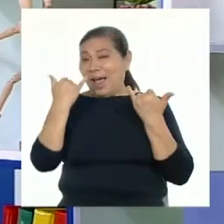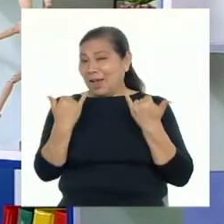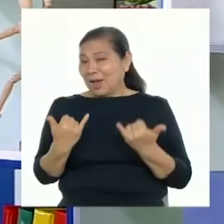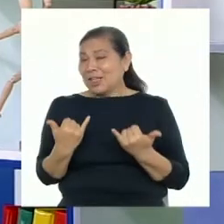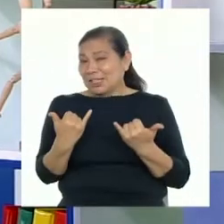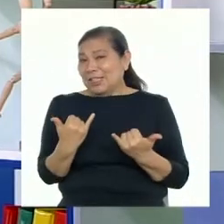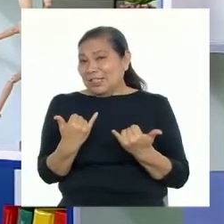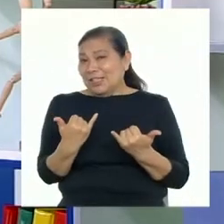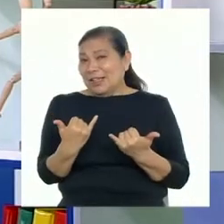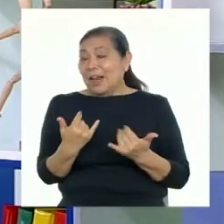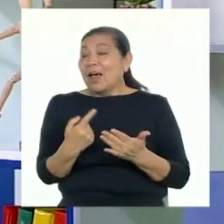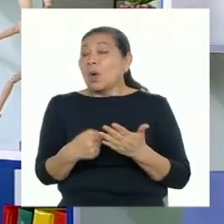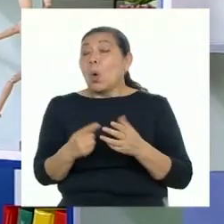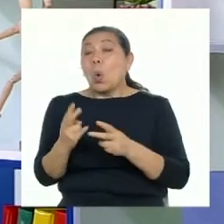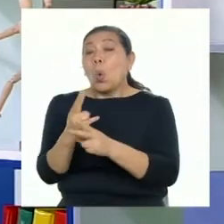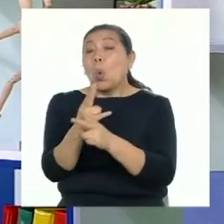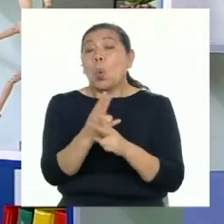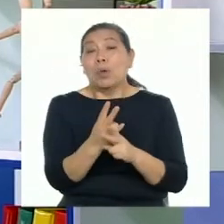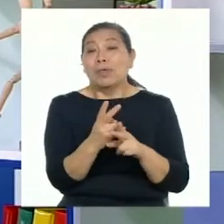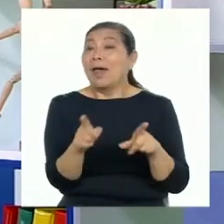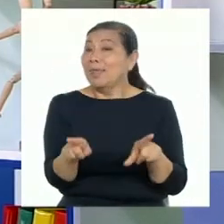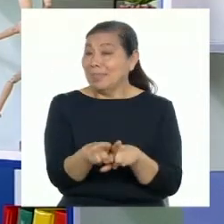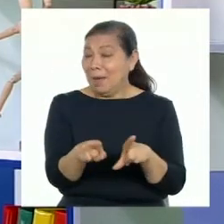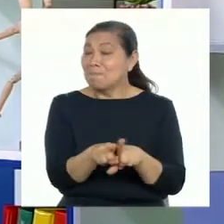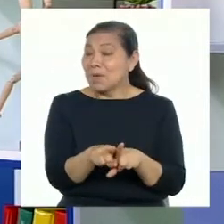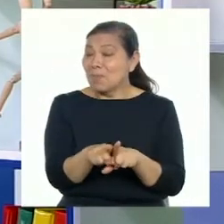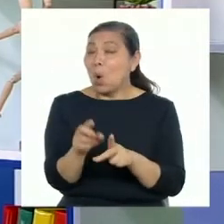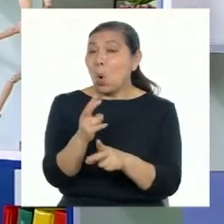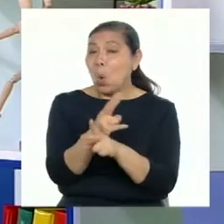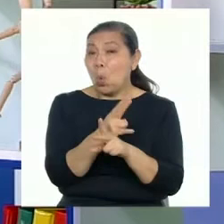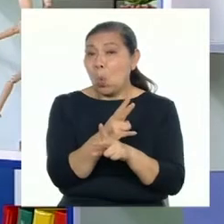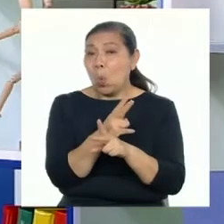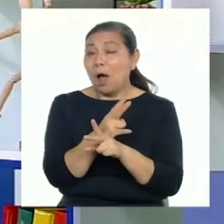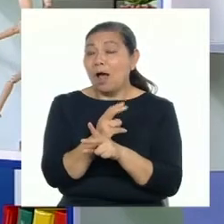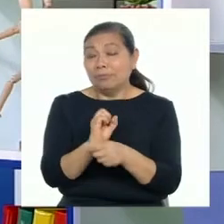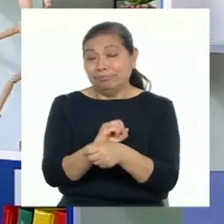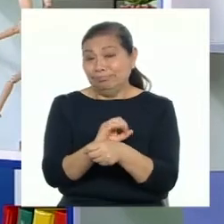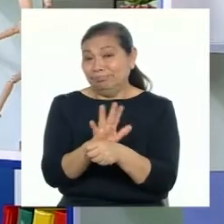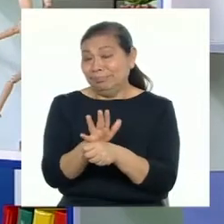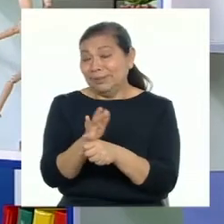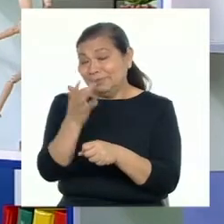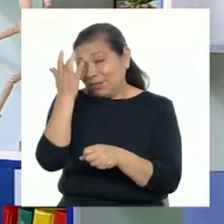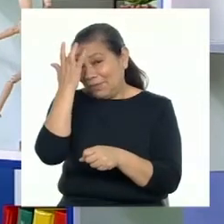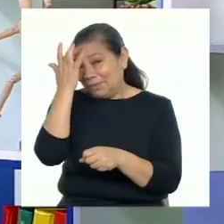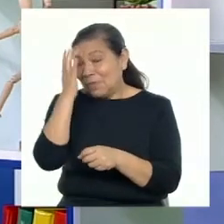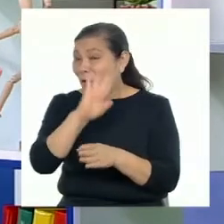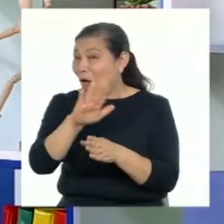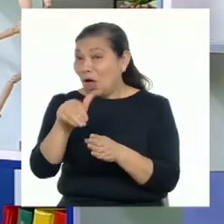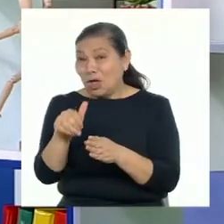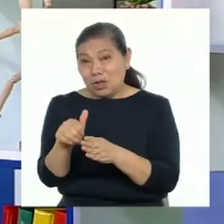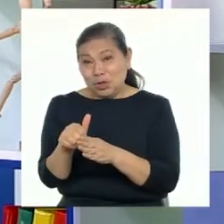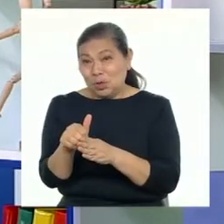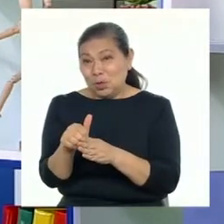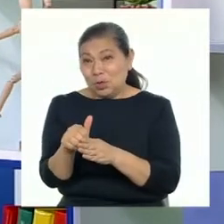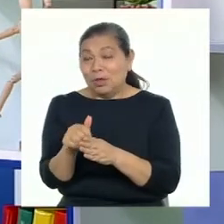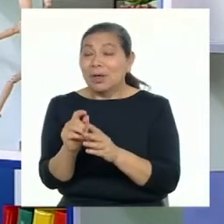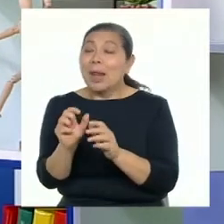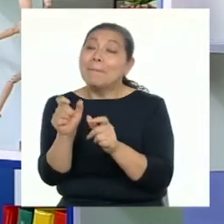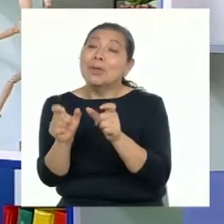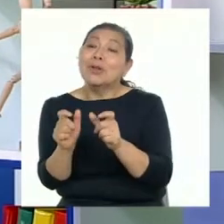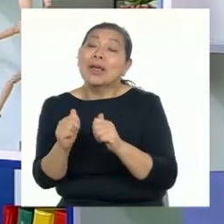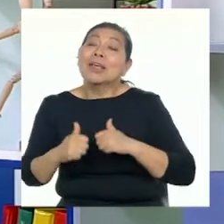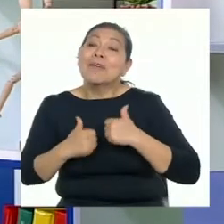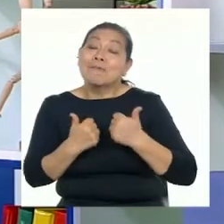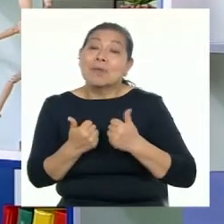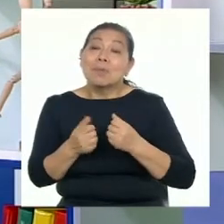estos tiempos es que al cuidarnos, también podemos cuidar del virus COVID-19 a todas y todos los que nos rodean.